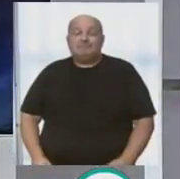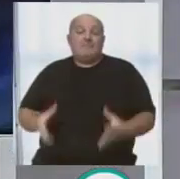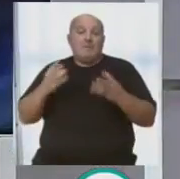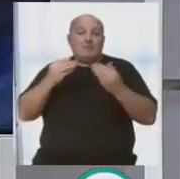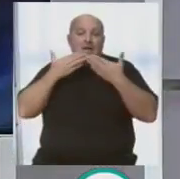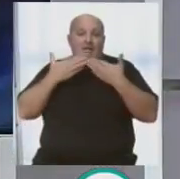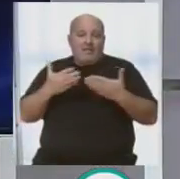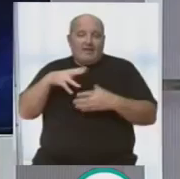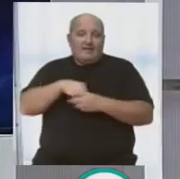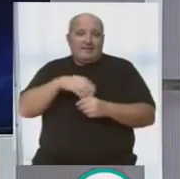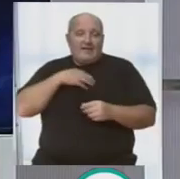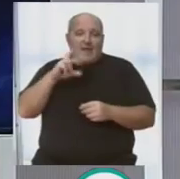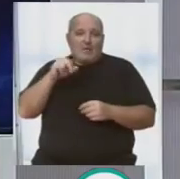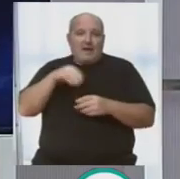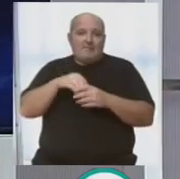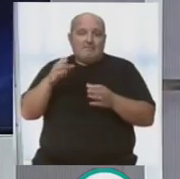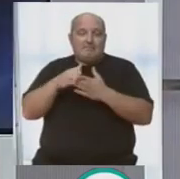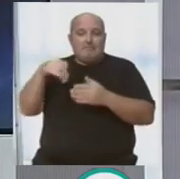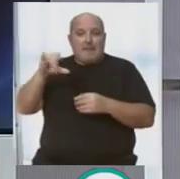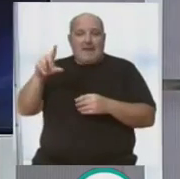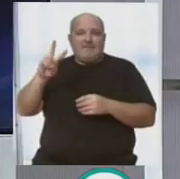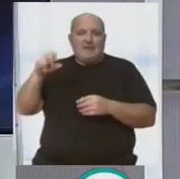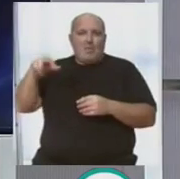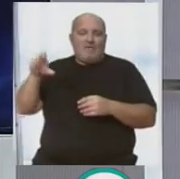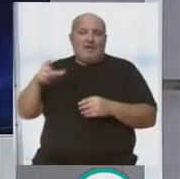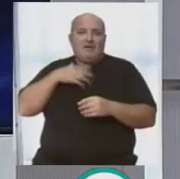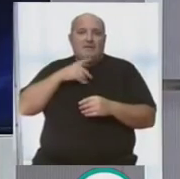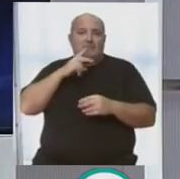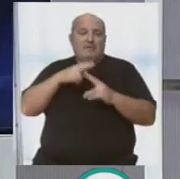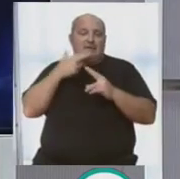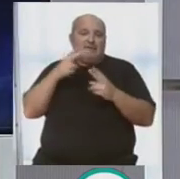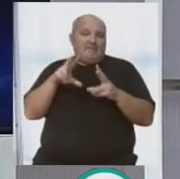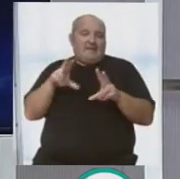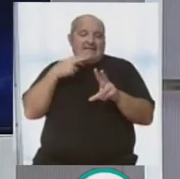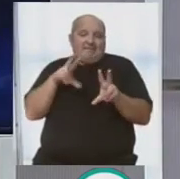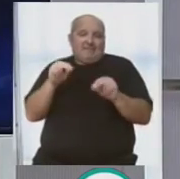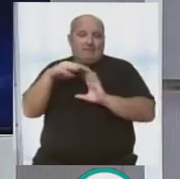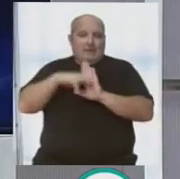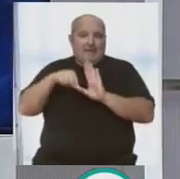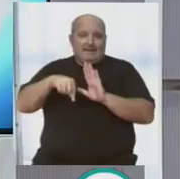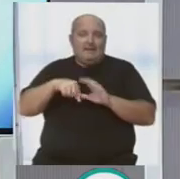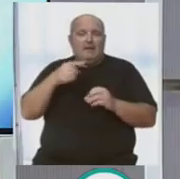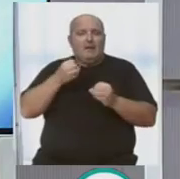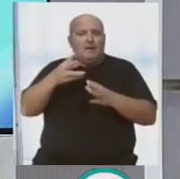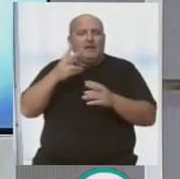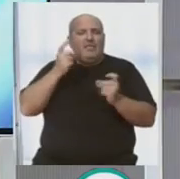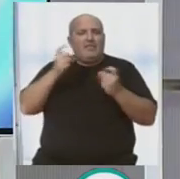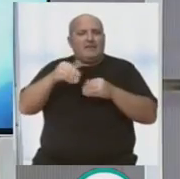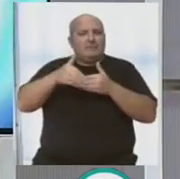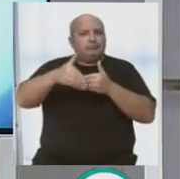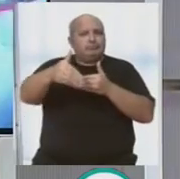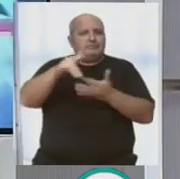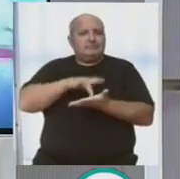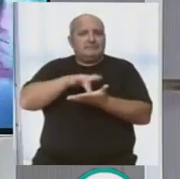Muchísimas gracias a Laura y también a Miguel Villanueva. Con ellos ponemos prácticamente el punto y final, no sin antes recordarle las citas